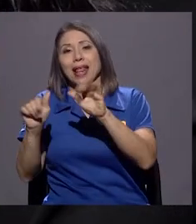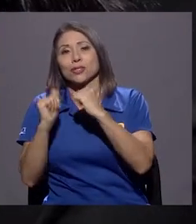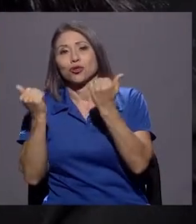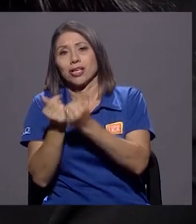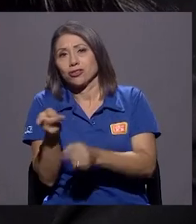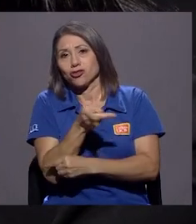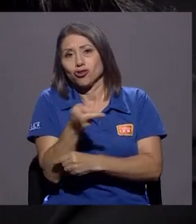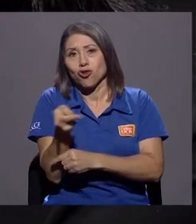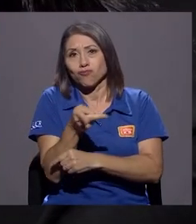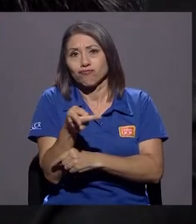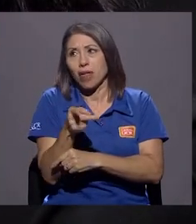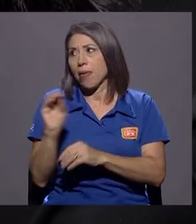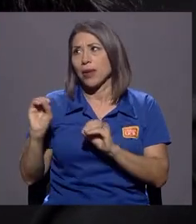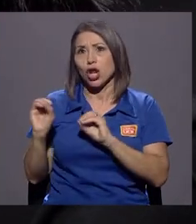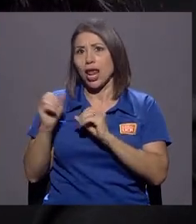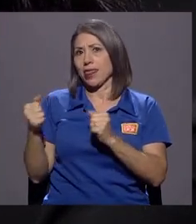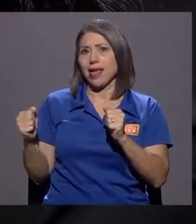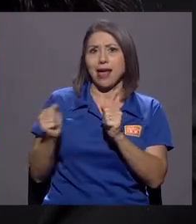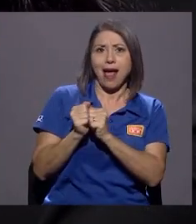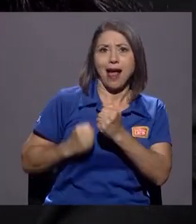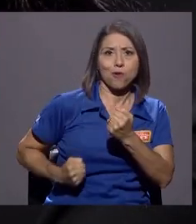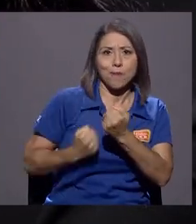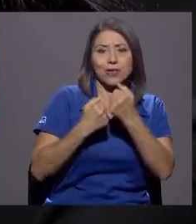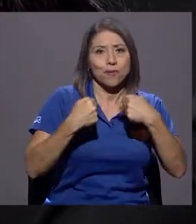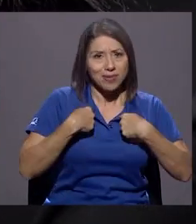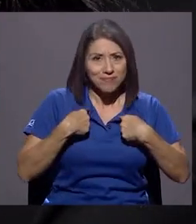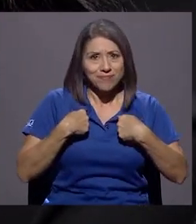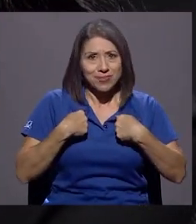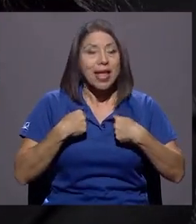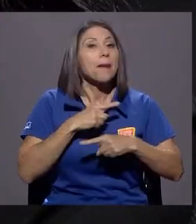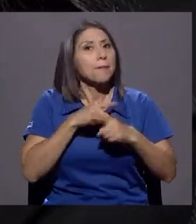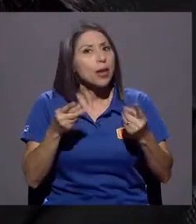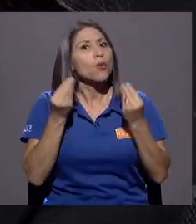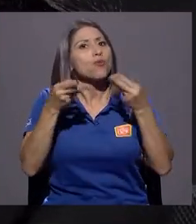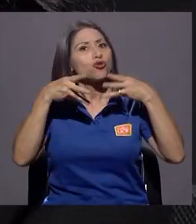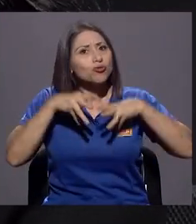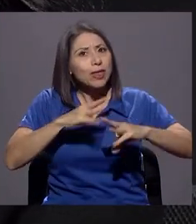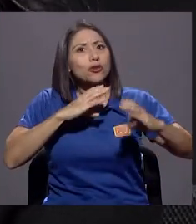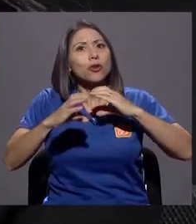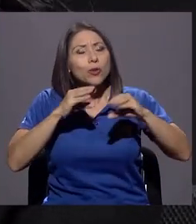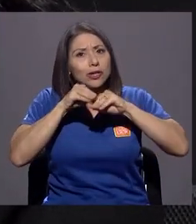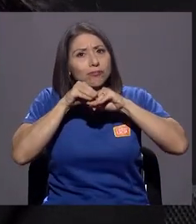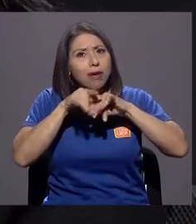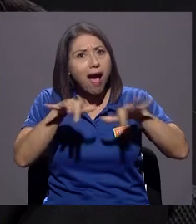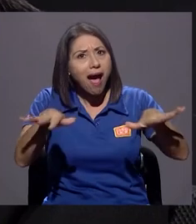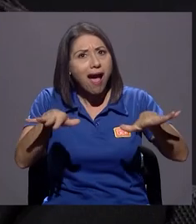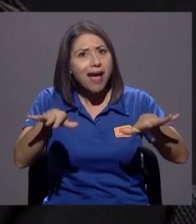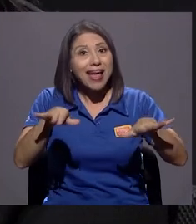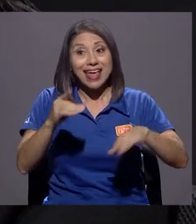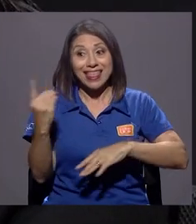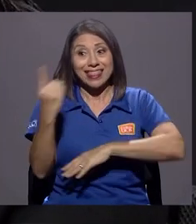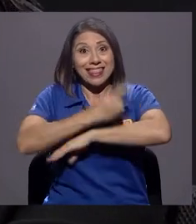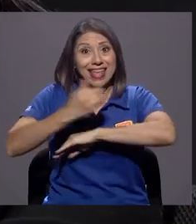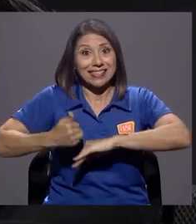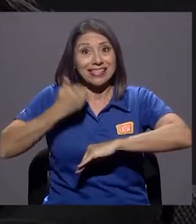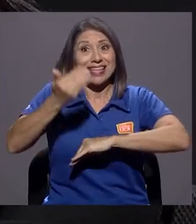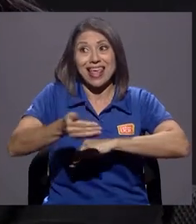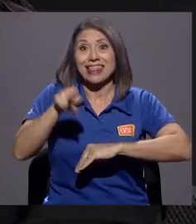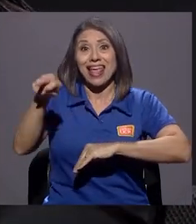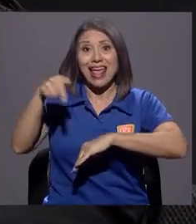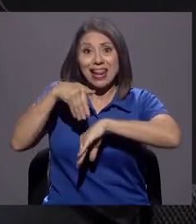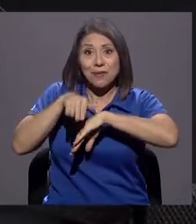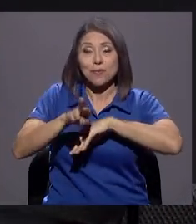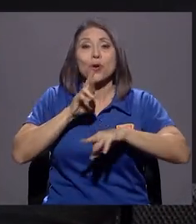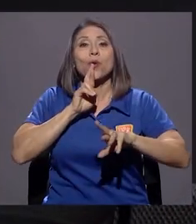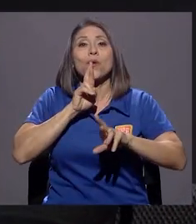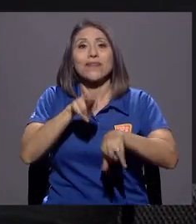pues se le dio una mediatización, incluso se replicó el día que él lo envió el derecho de respuesta al día siguiente. Y uno nota ahí también el desbalance de